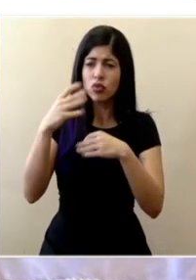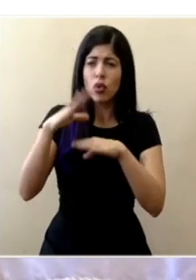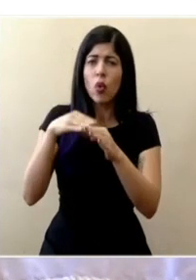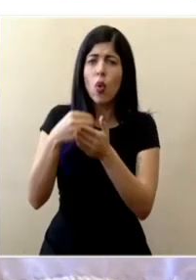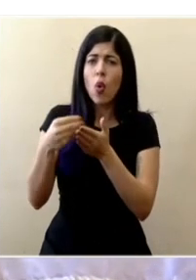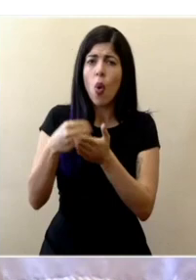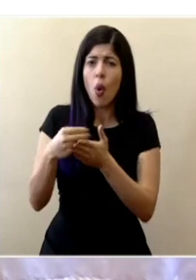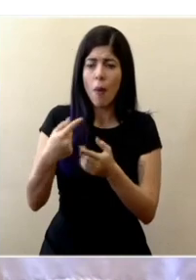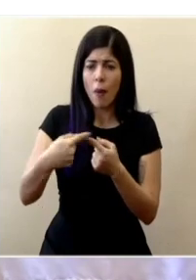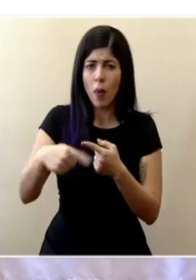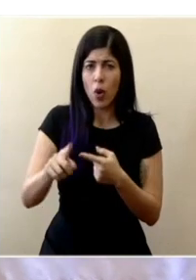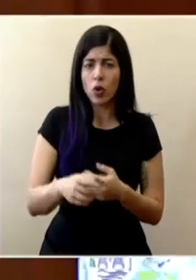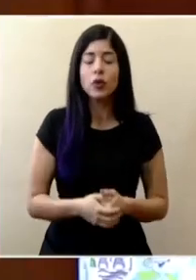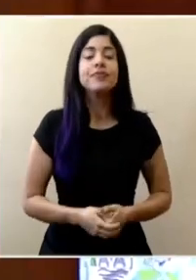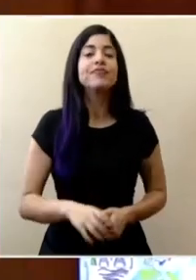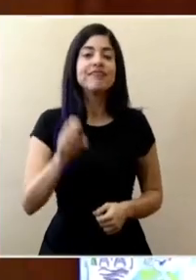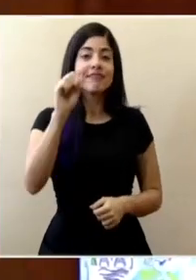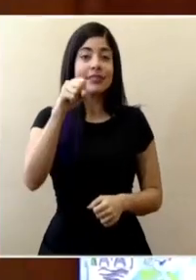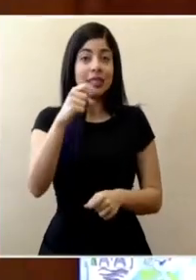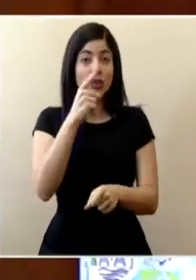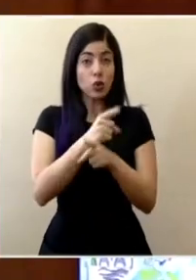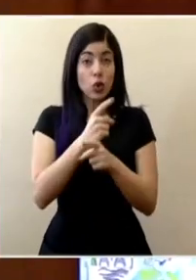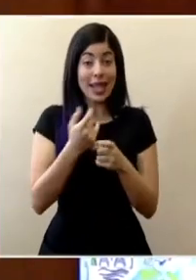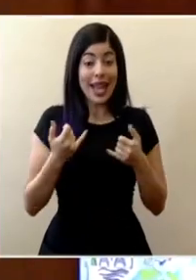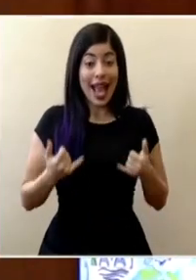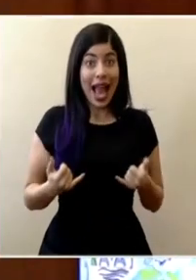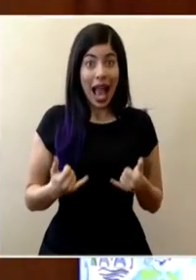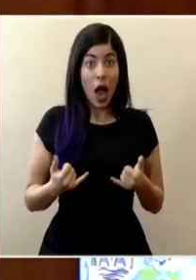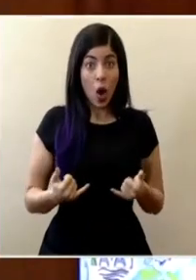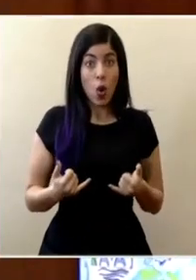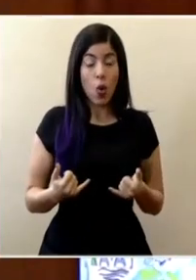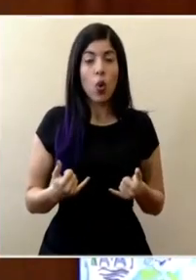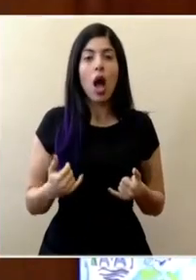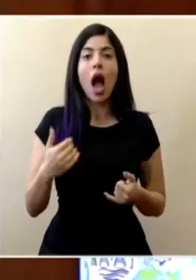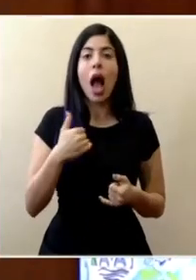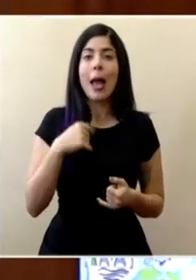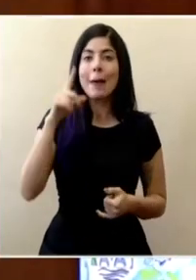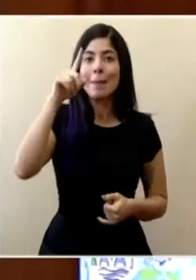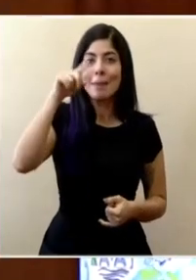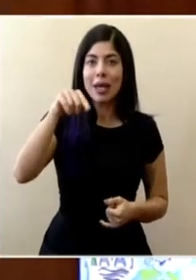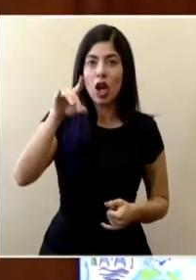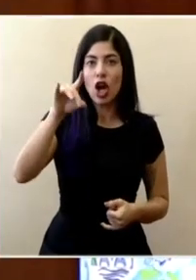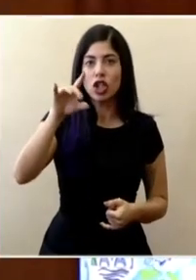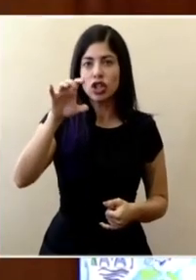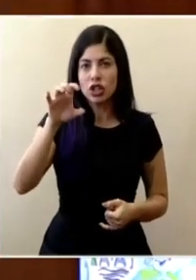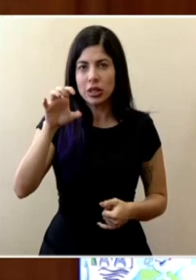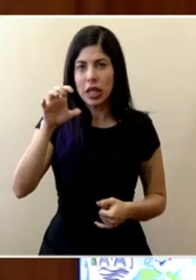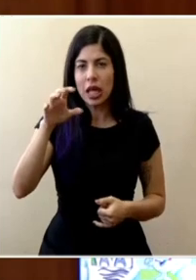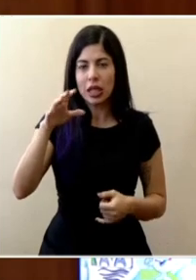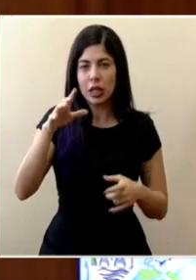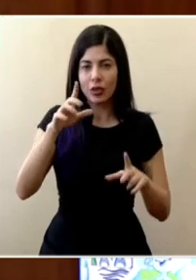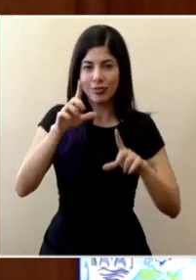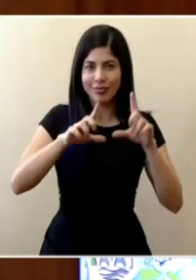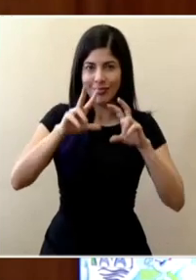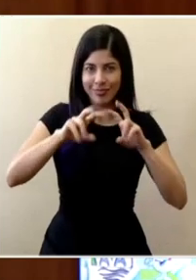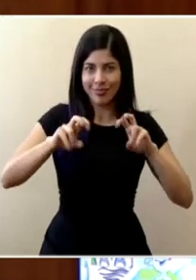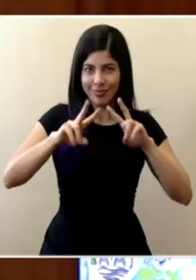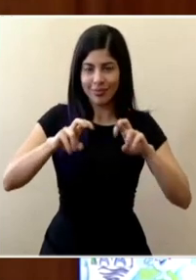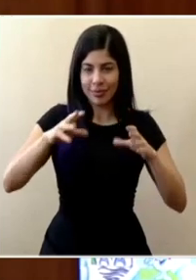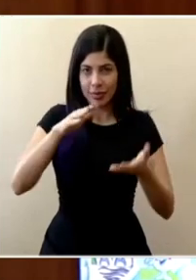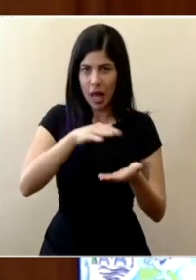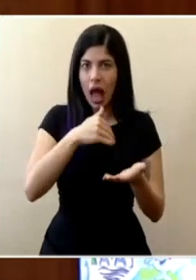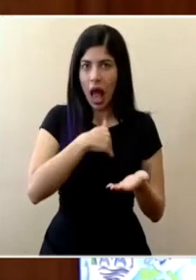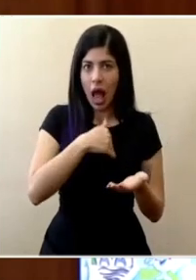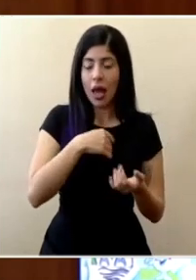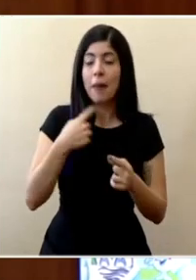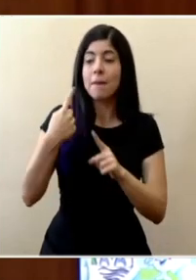esa línea si es correcto ahorita hay en existencia 1800 y algo de reactivos y